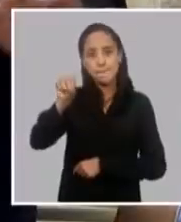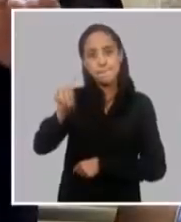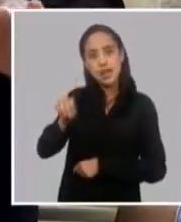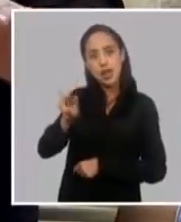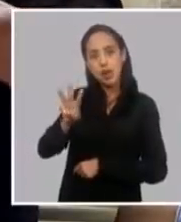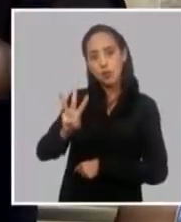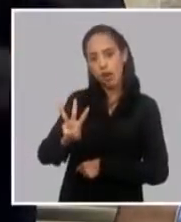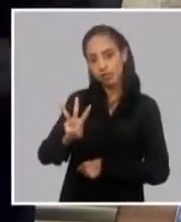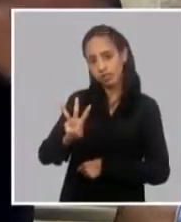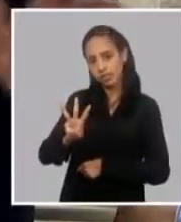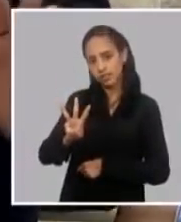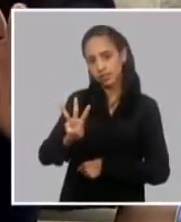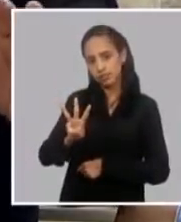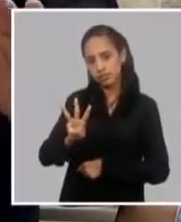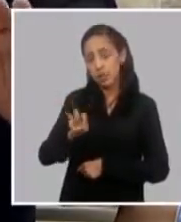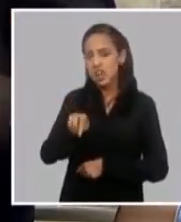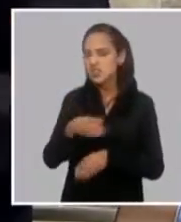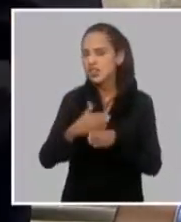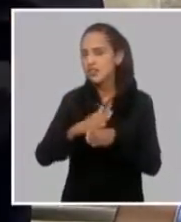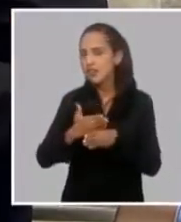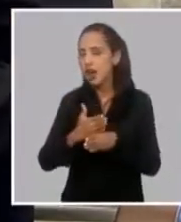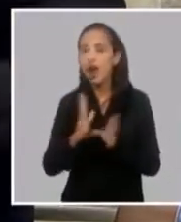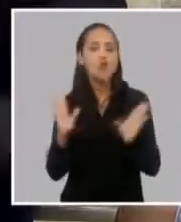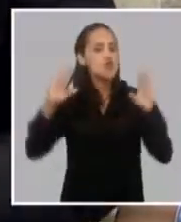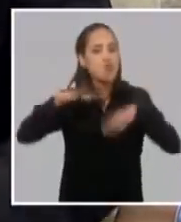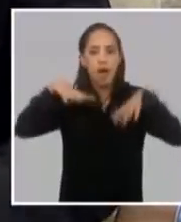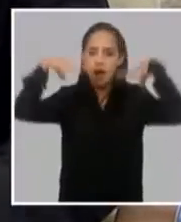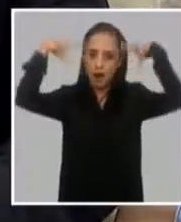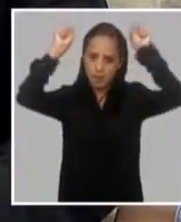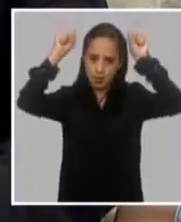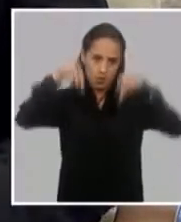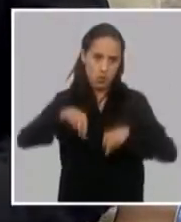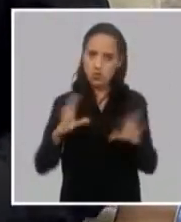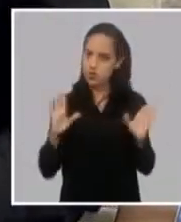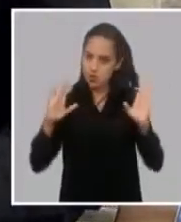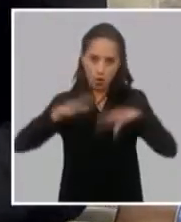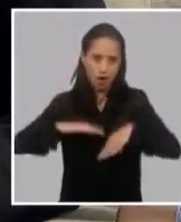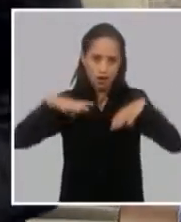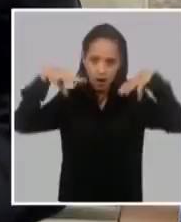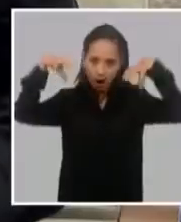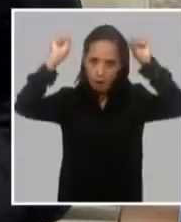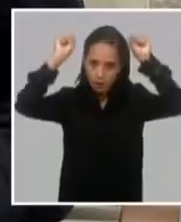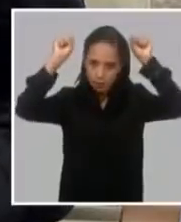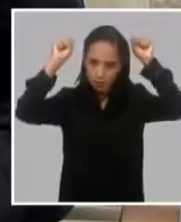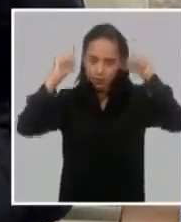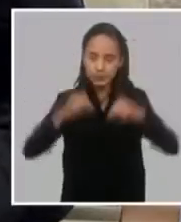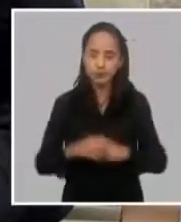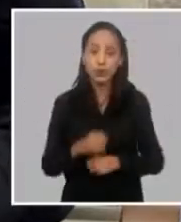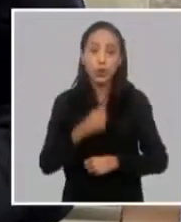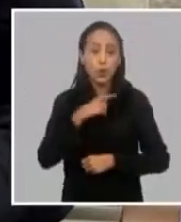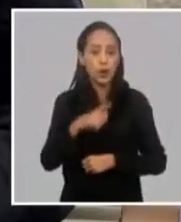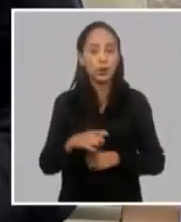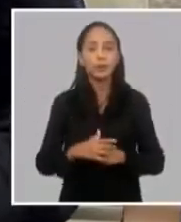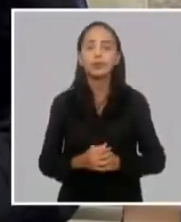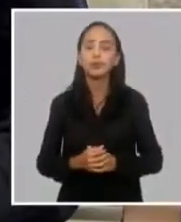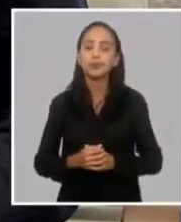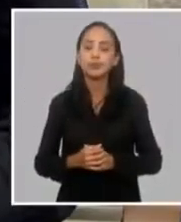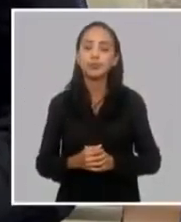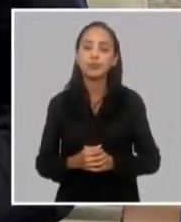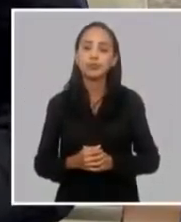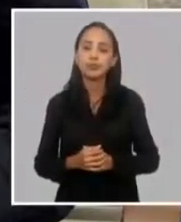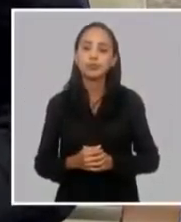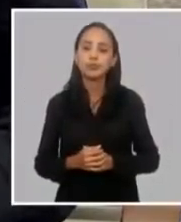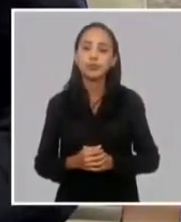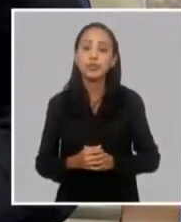Con eso no hay apagones, es decir, no es necesario dar apagones. Ahora, para citar un ejemplo, si una de estas grandes